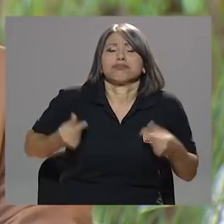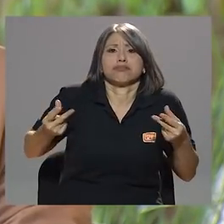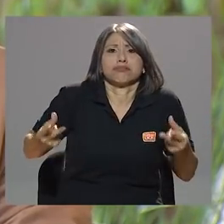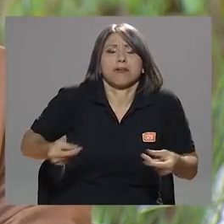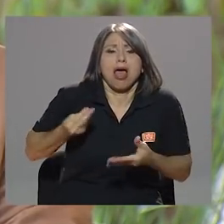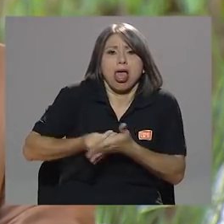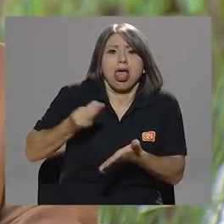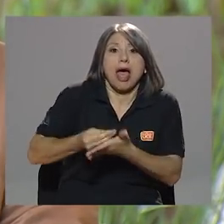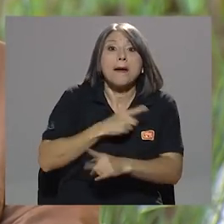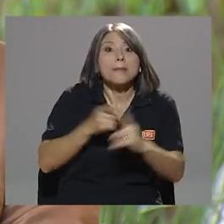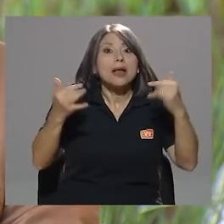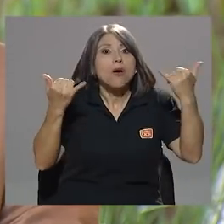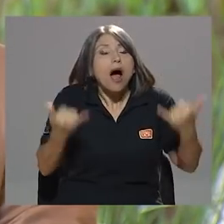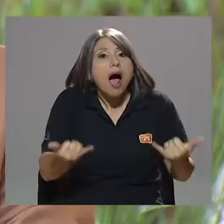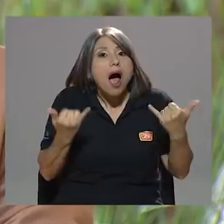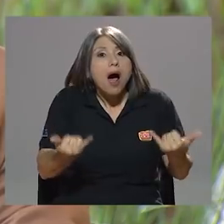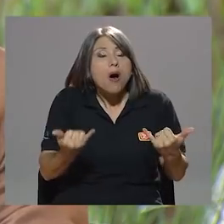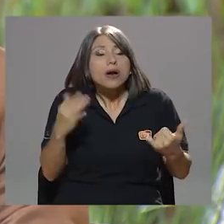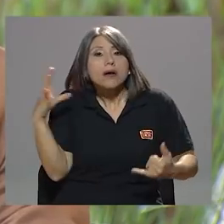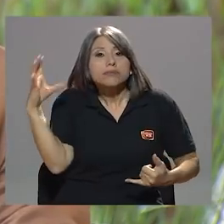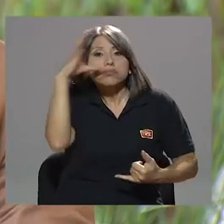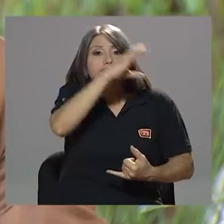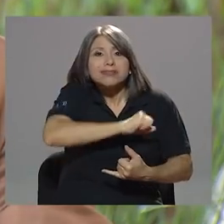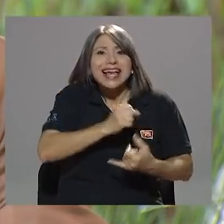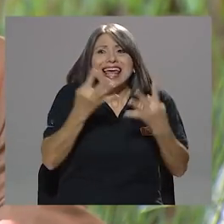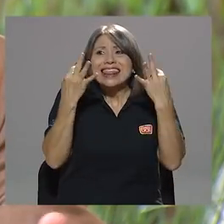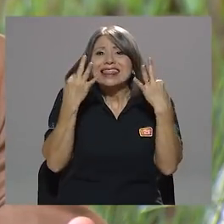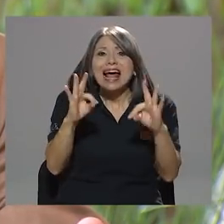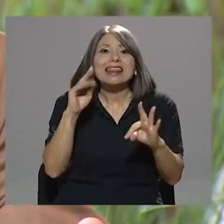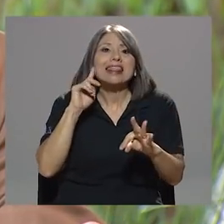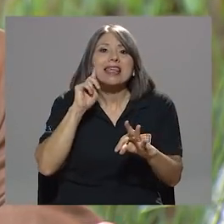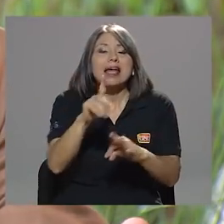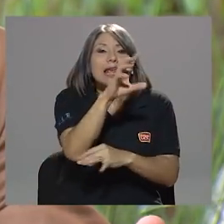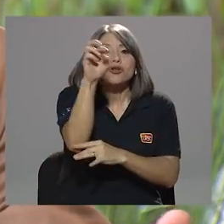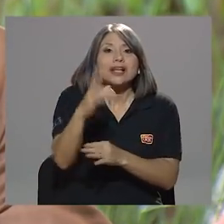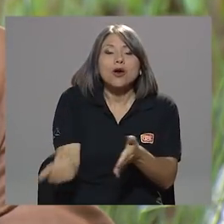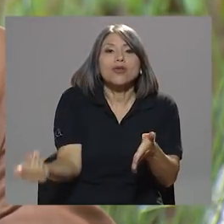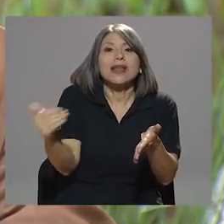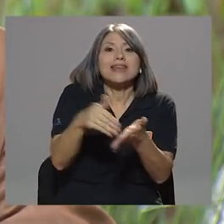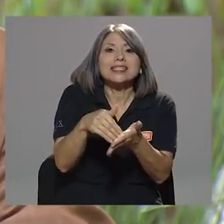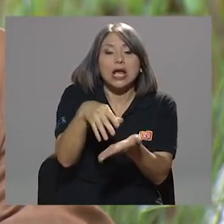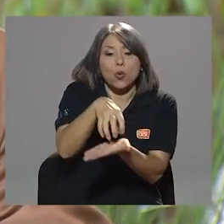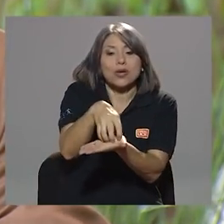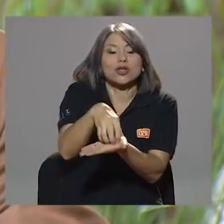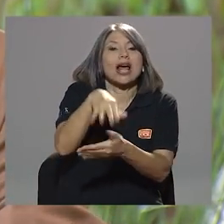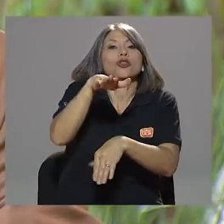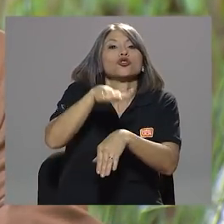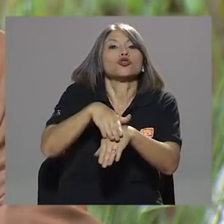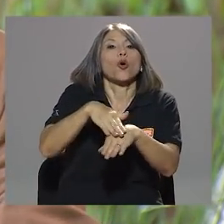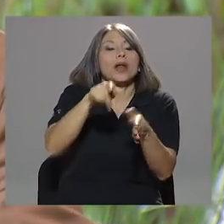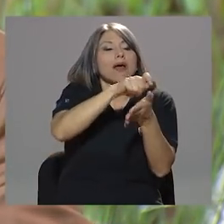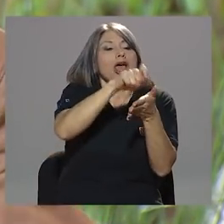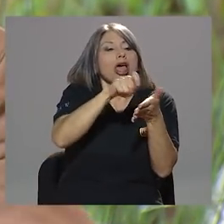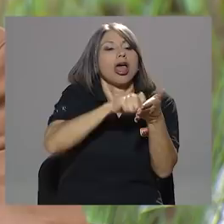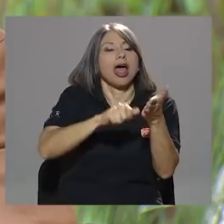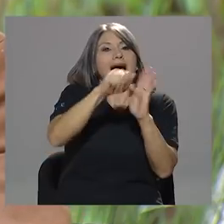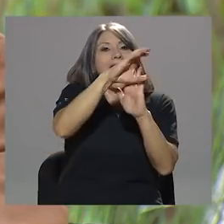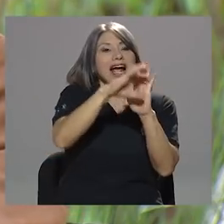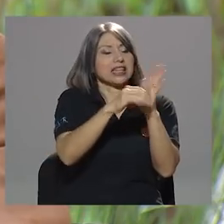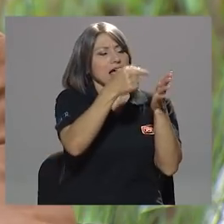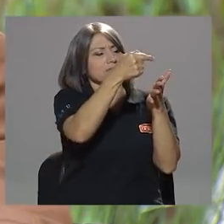cuenta y tratan de engañar a Costa Rica de nuevo cuestionando sobre la alteración de un acta y donde